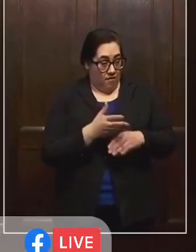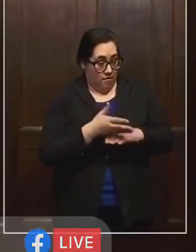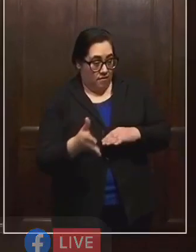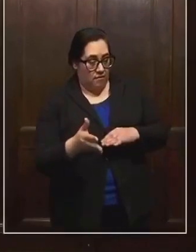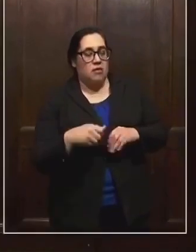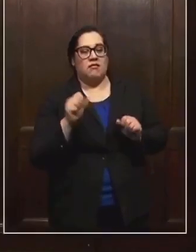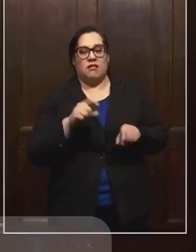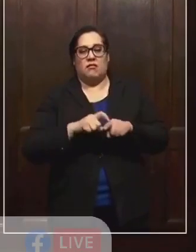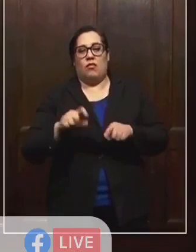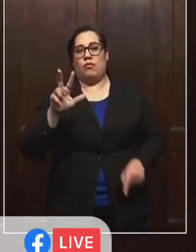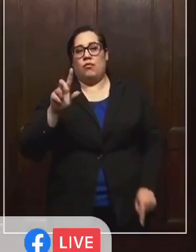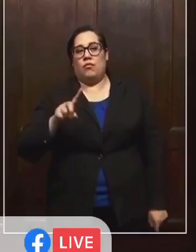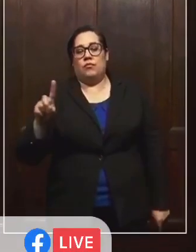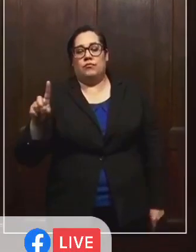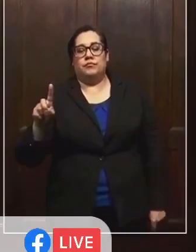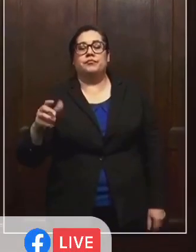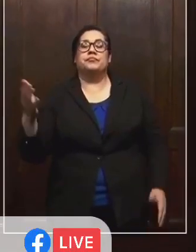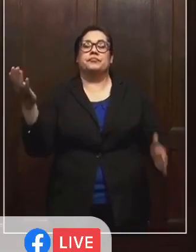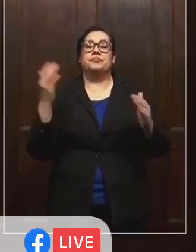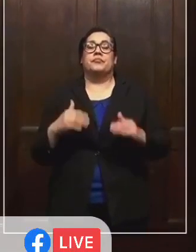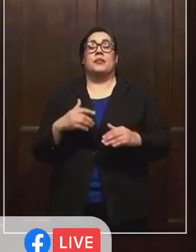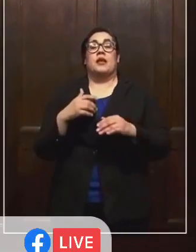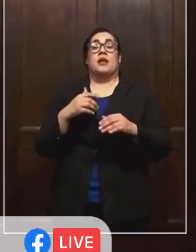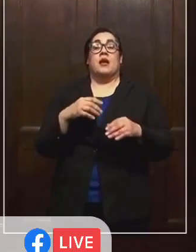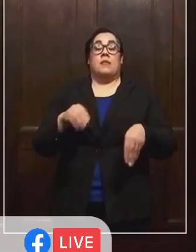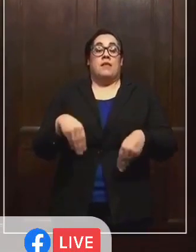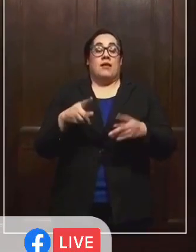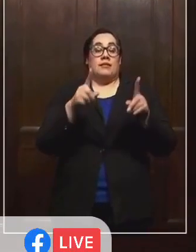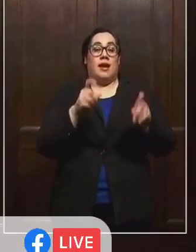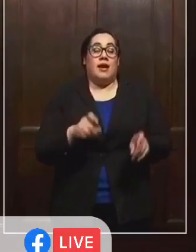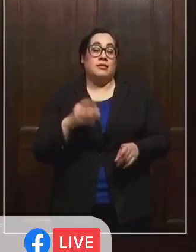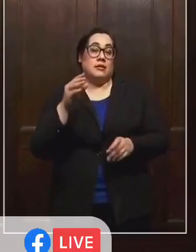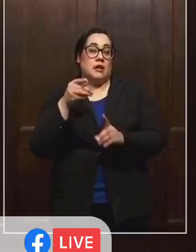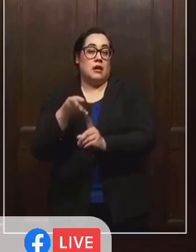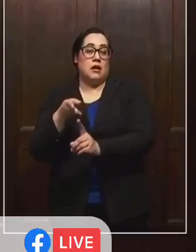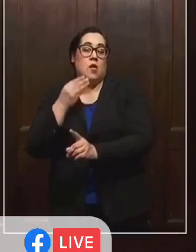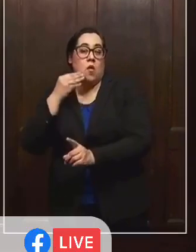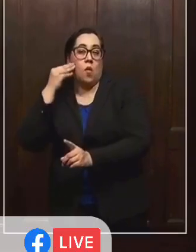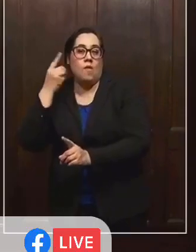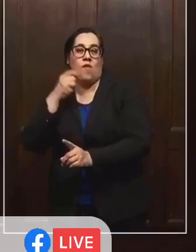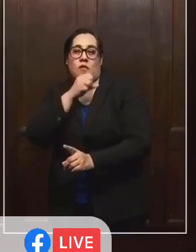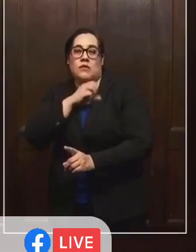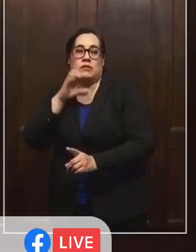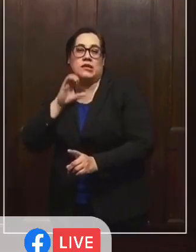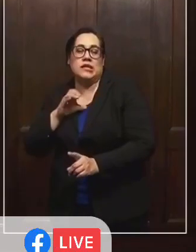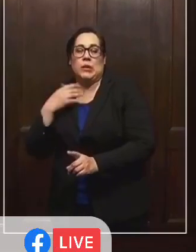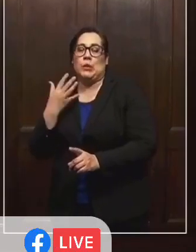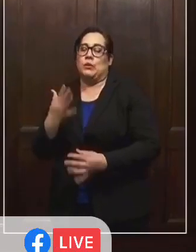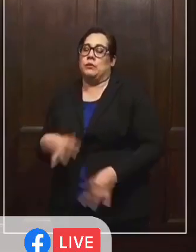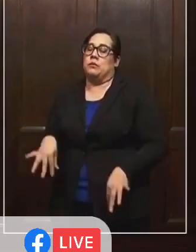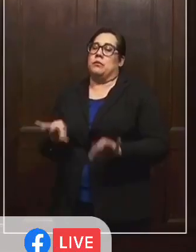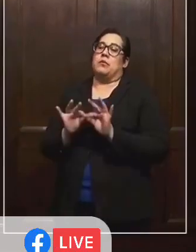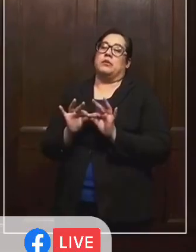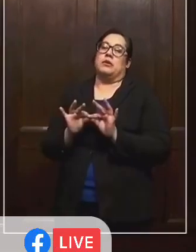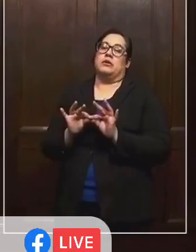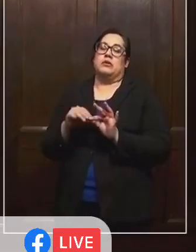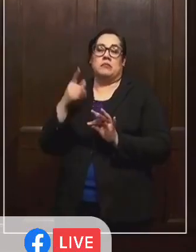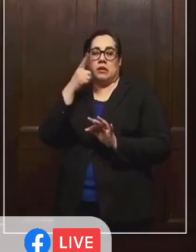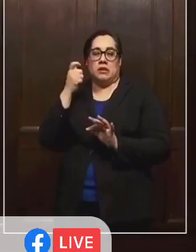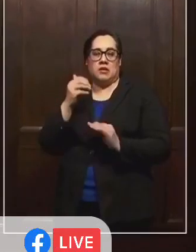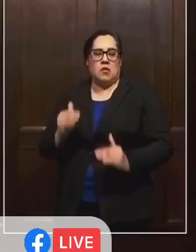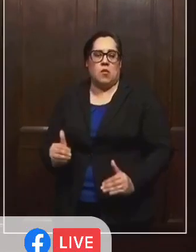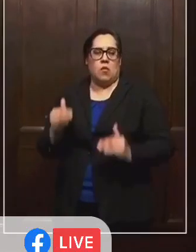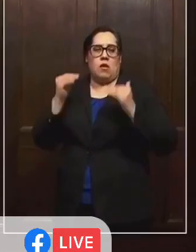5. El hacer pruebas en los hogares de ansiados es muy importante debido al alto